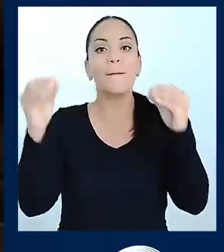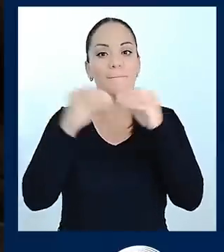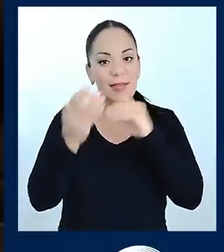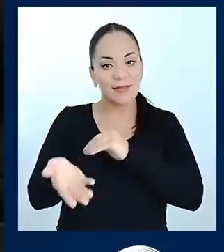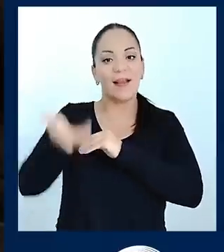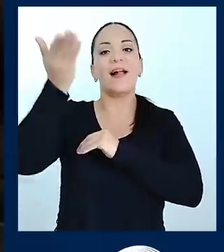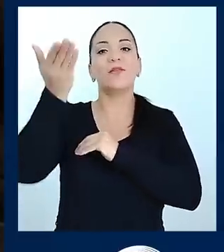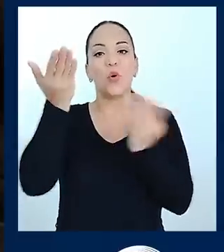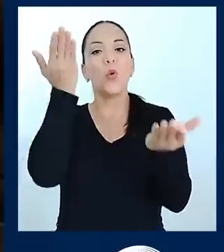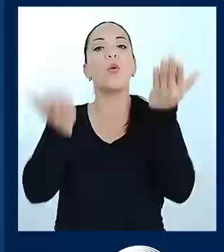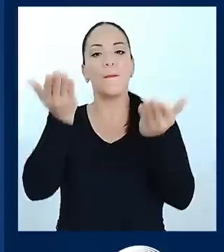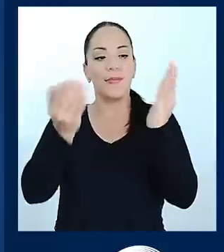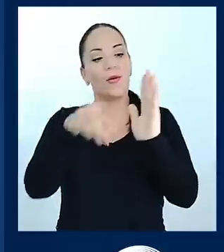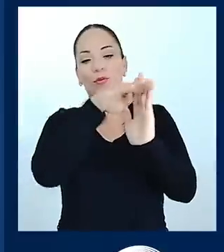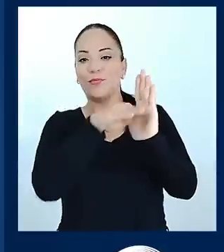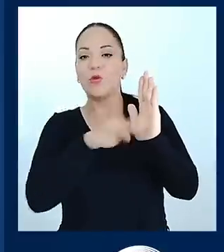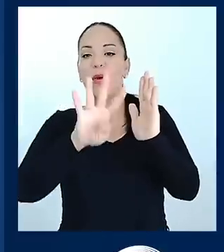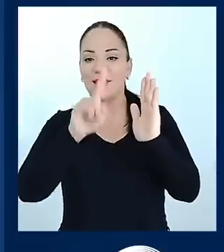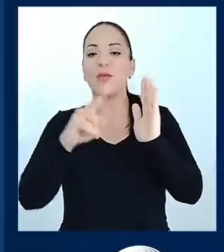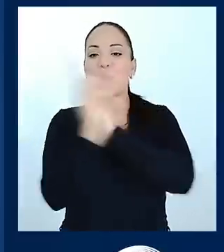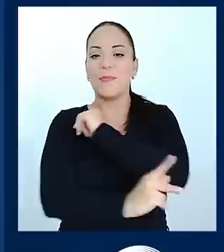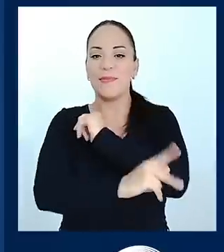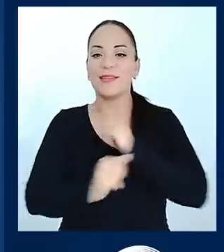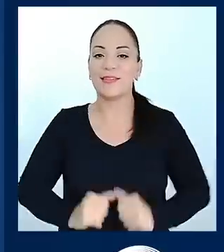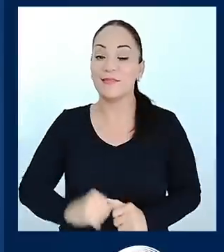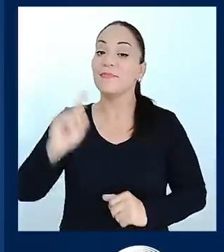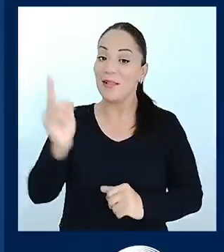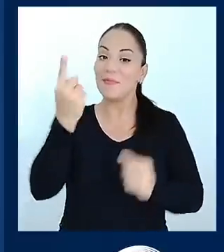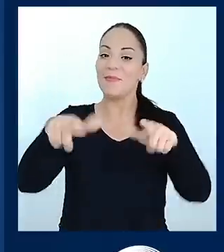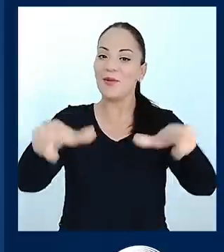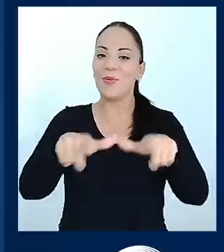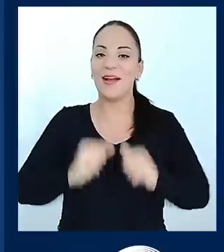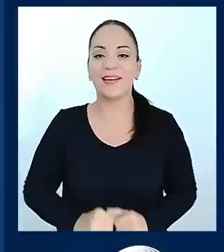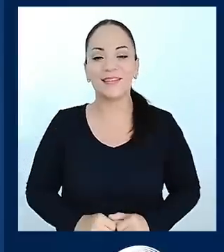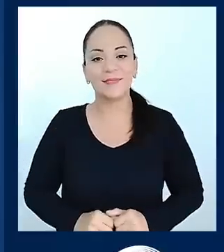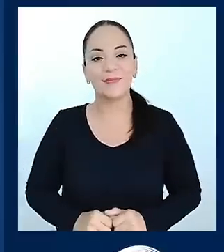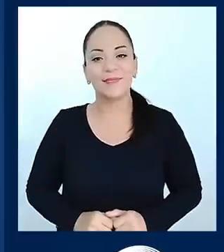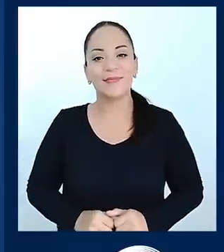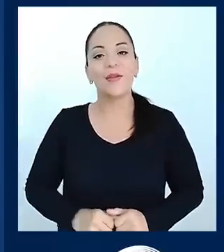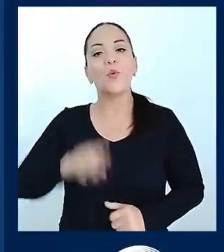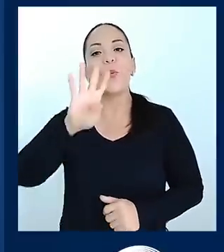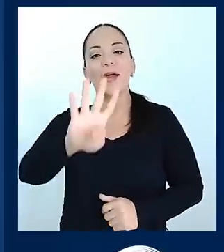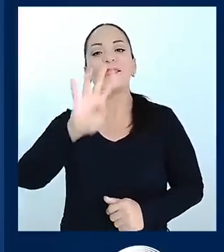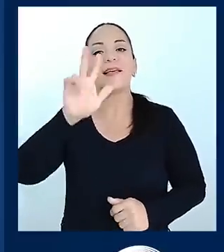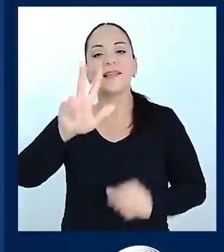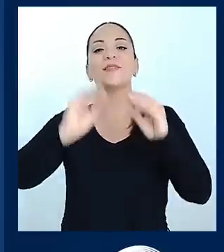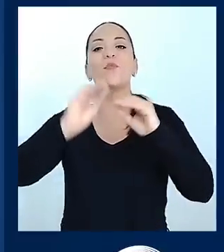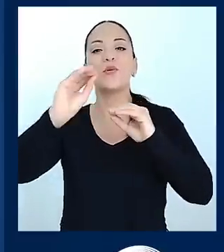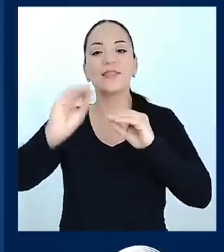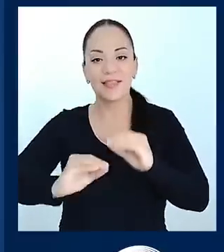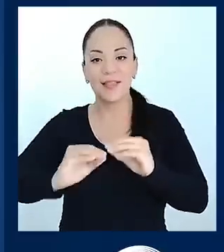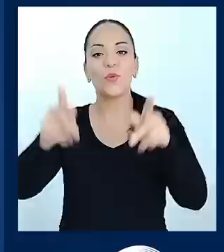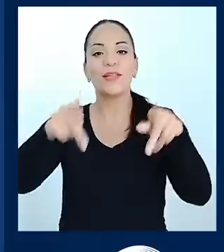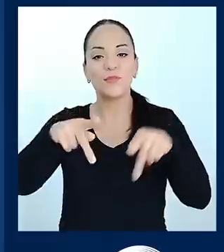41 países. En primer lugar, 43% de los gerentes dicen